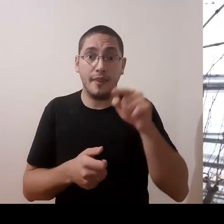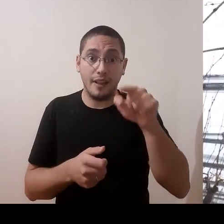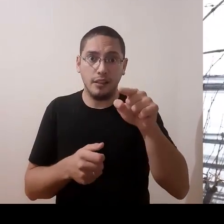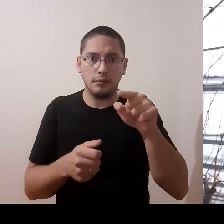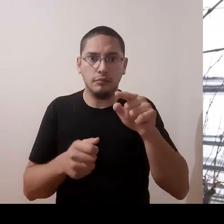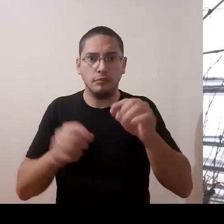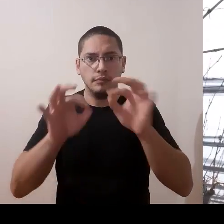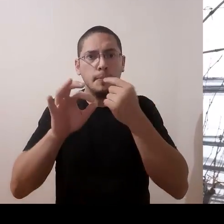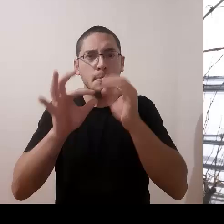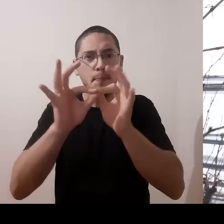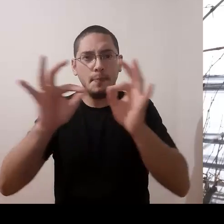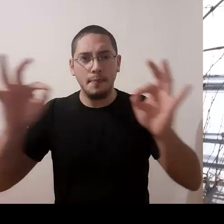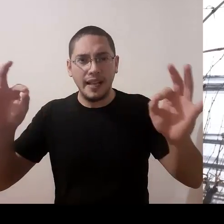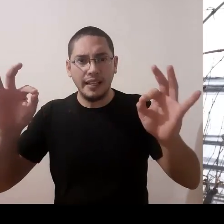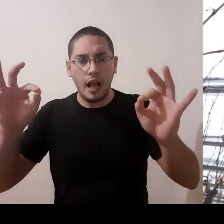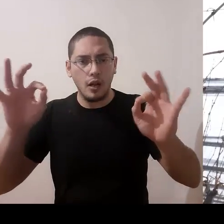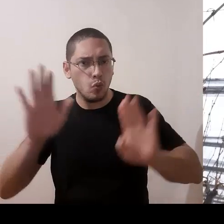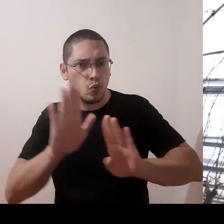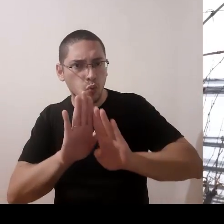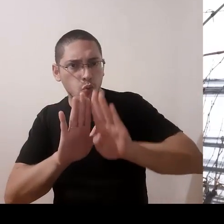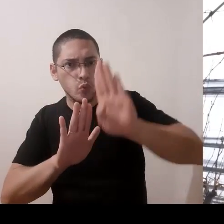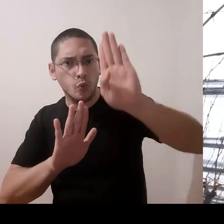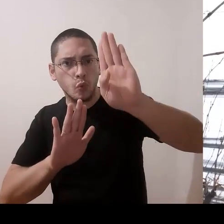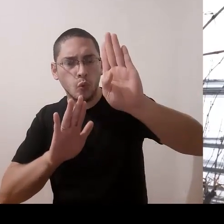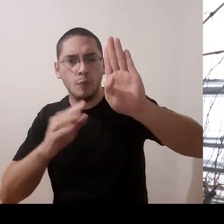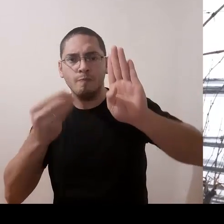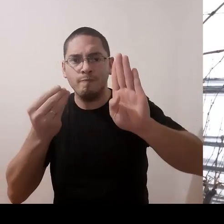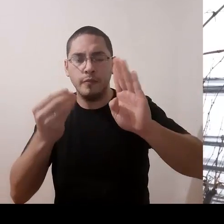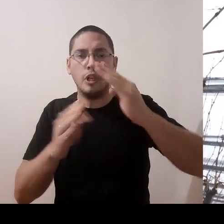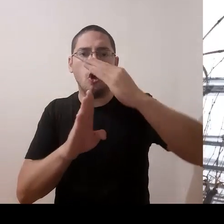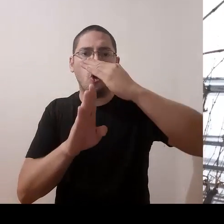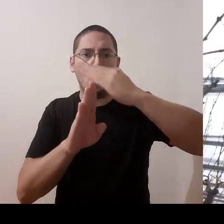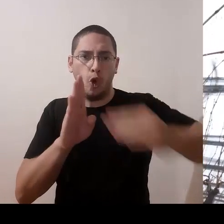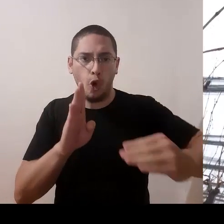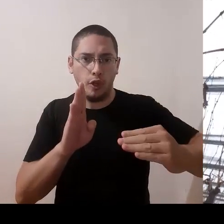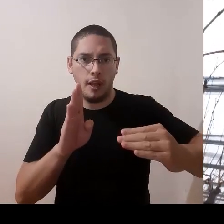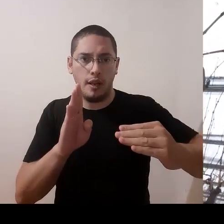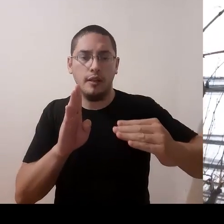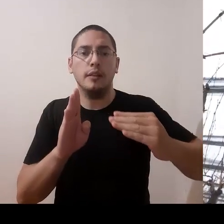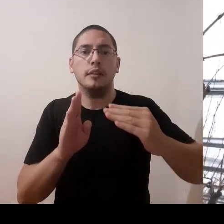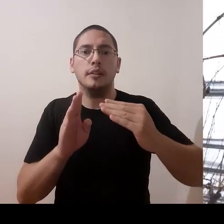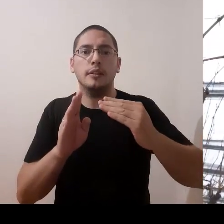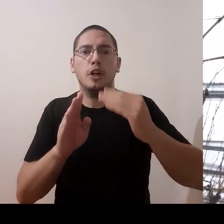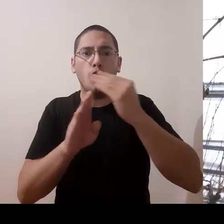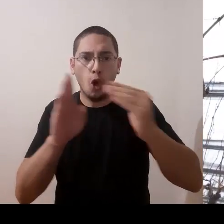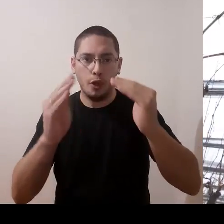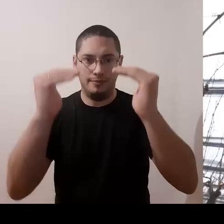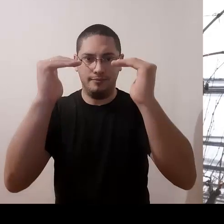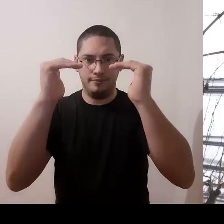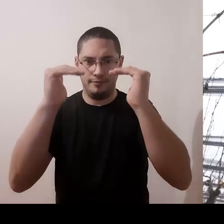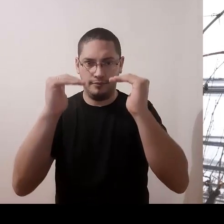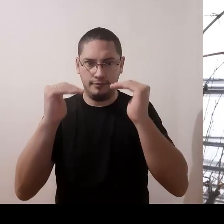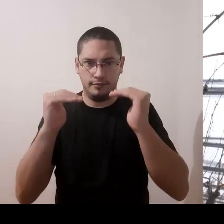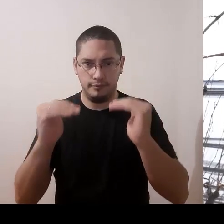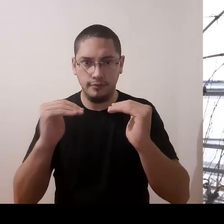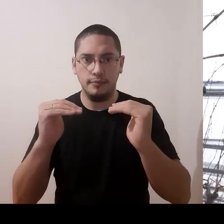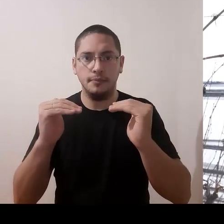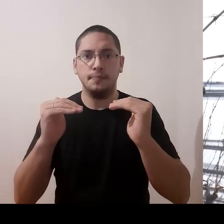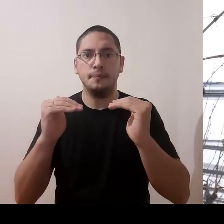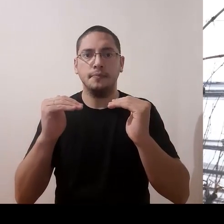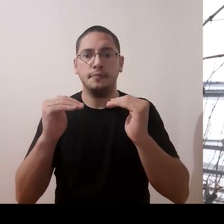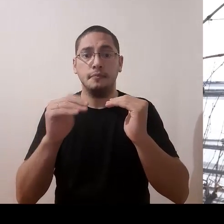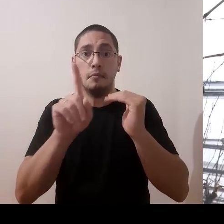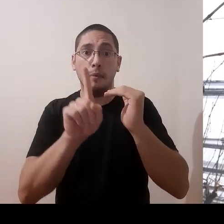en la parte inferior un pitoncito, eso que vieron que cortó ahí. Porque esa planta subió mucho ya, subió, hay un cuerno alto.